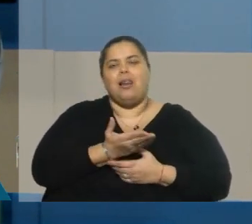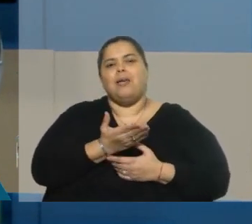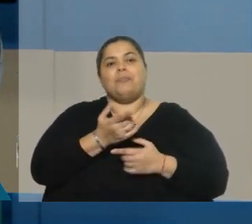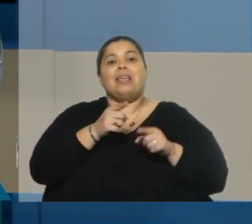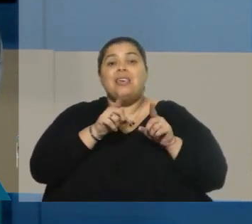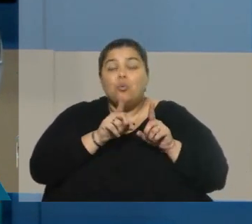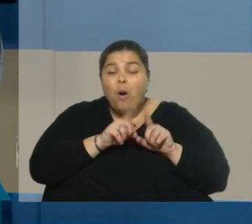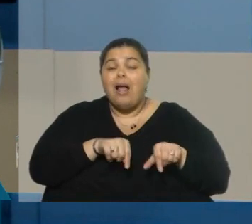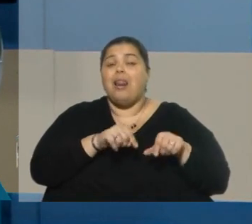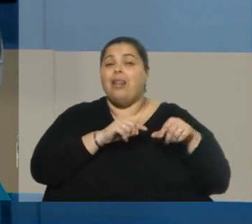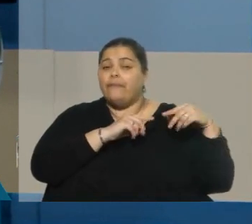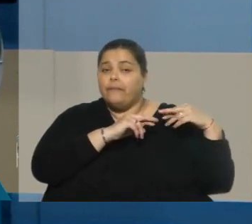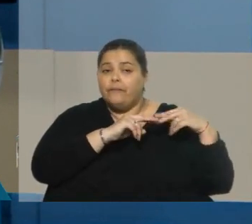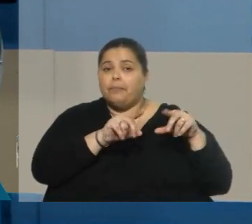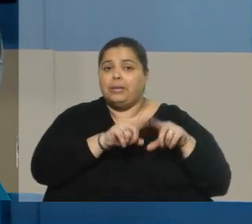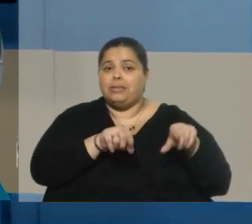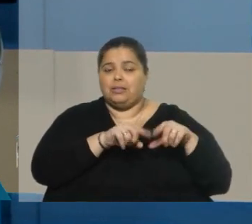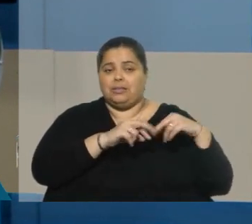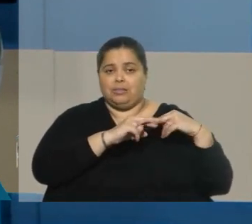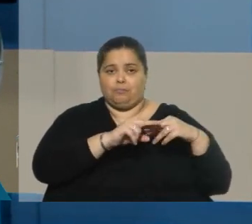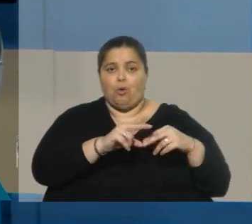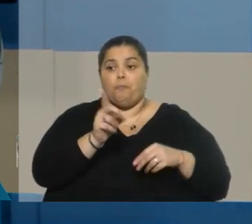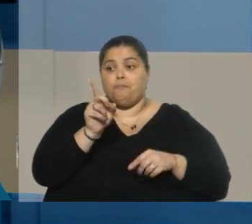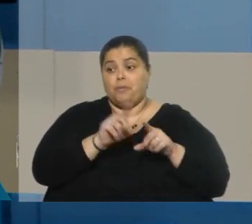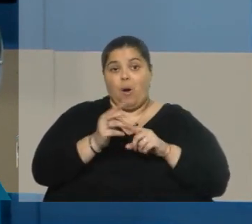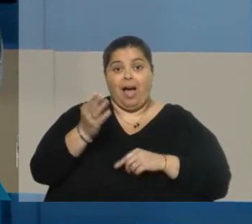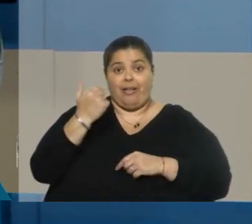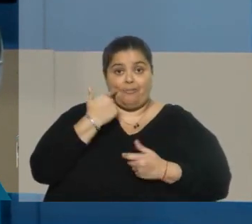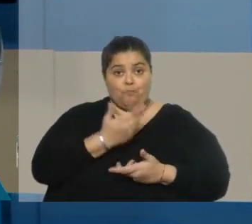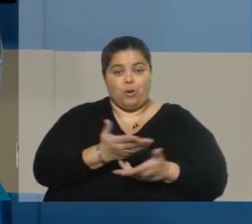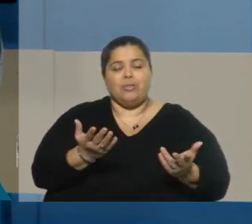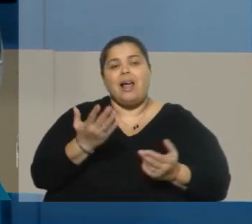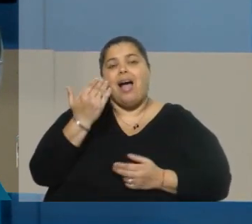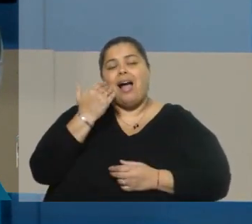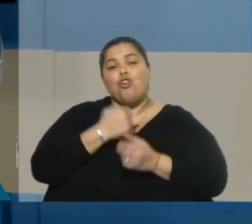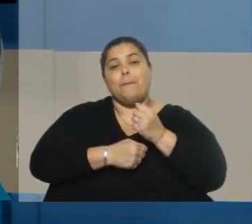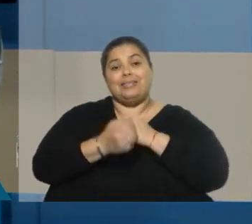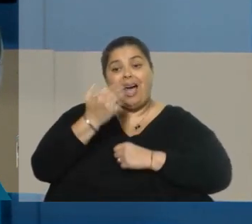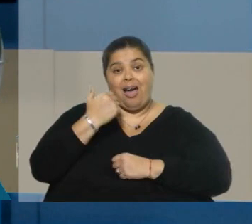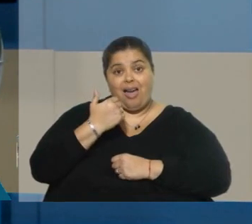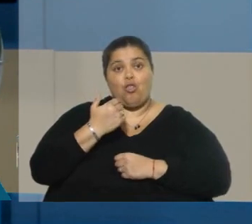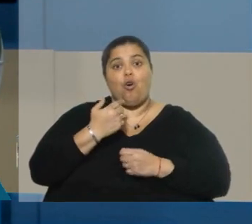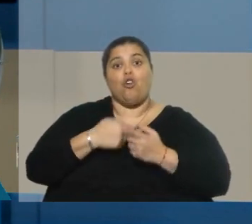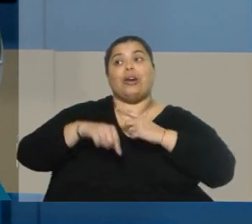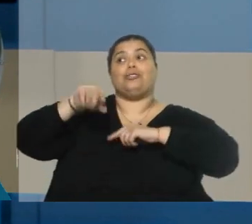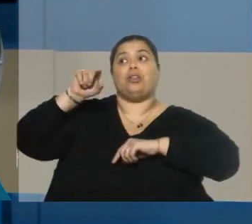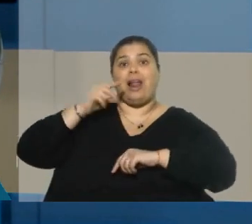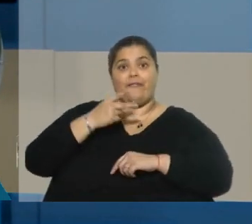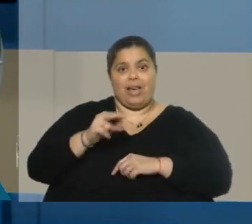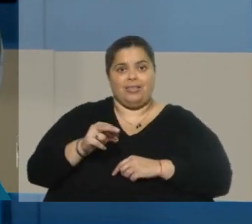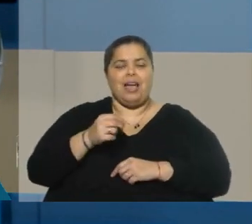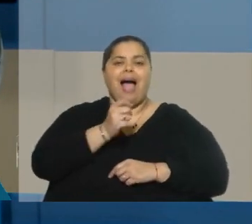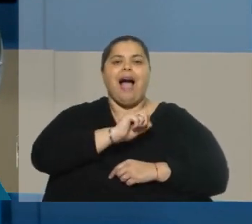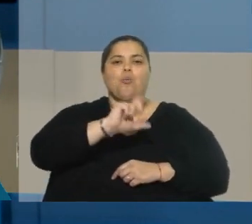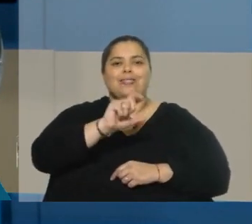relativamente estables. Las cifras que presentamos el otro día indican, del 2021 con relación al año anterior al 2020, un crecimiento de un 3